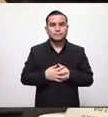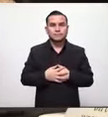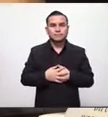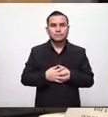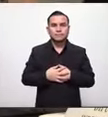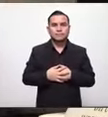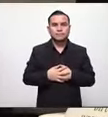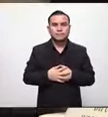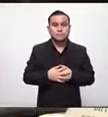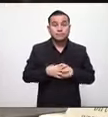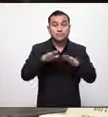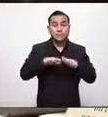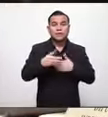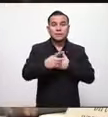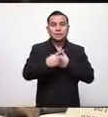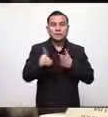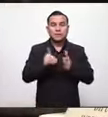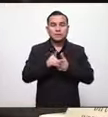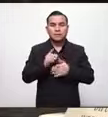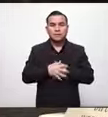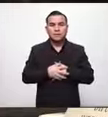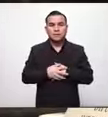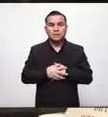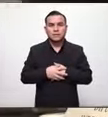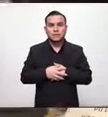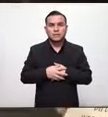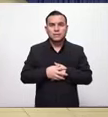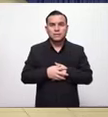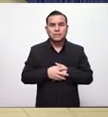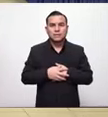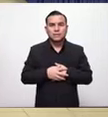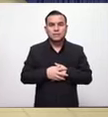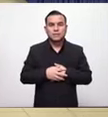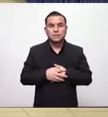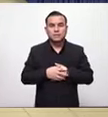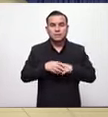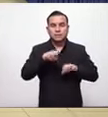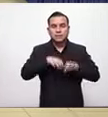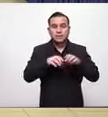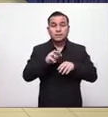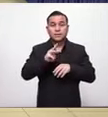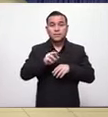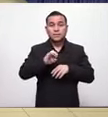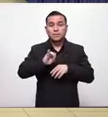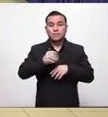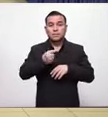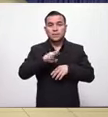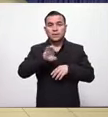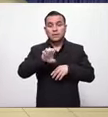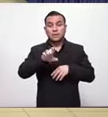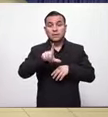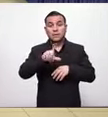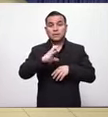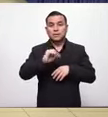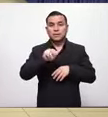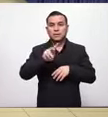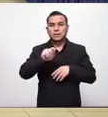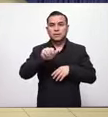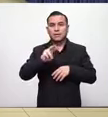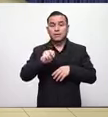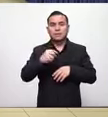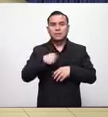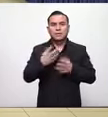gracias diputado si el secretario Miguel Catán gracias yo nada más quería